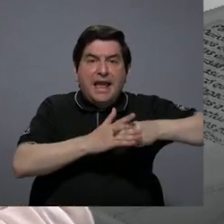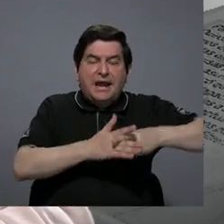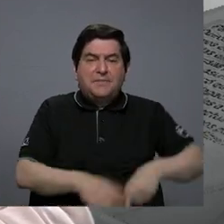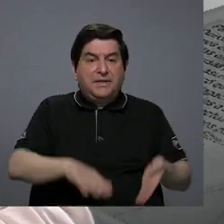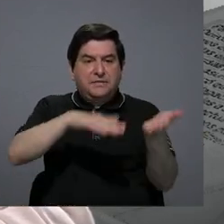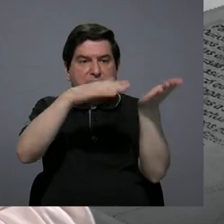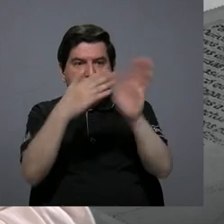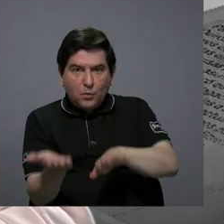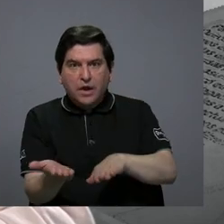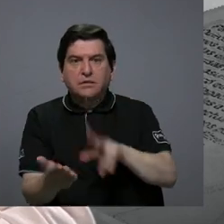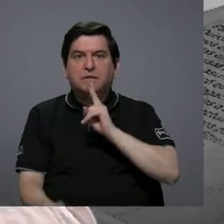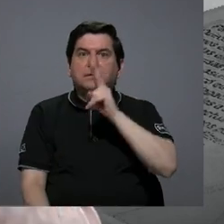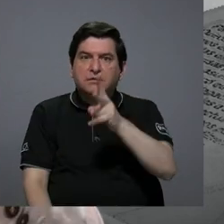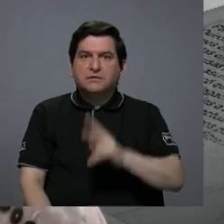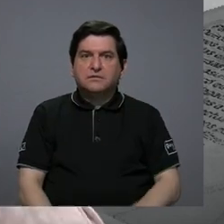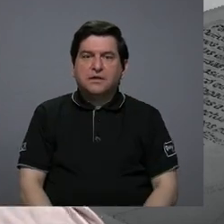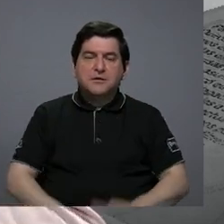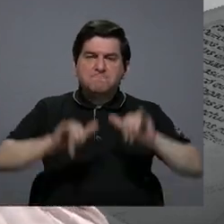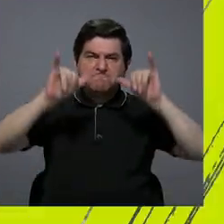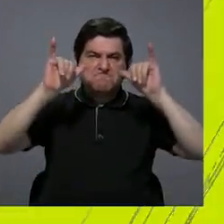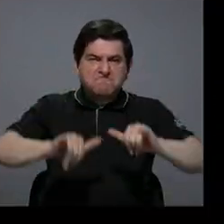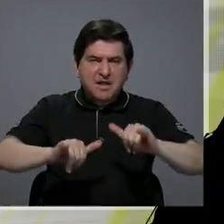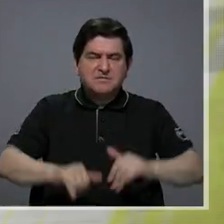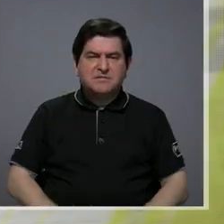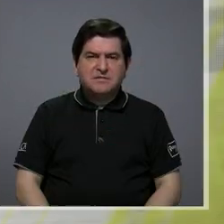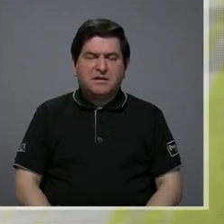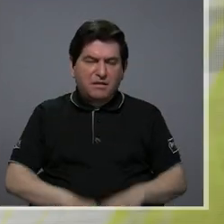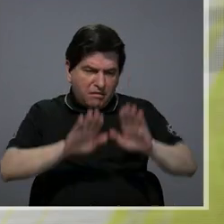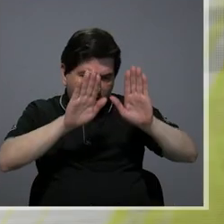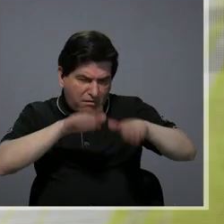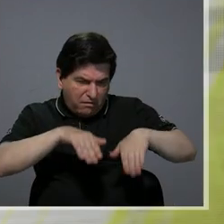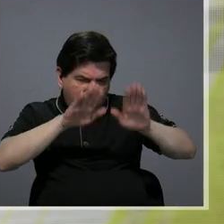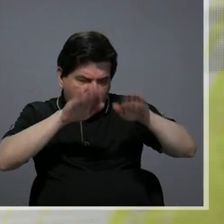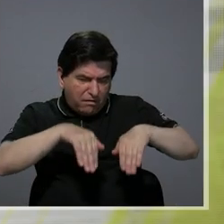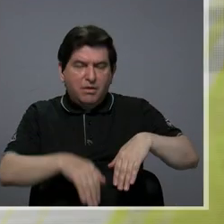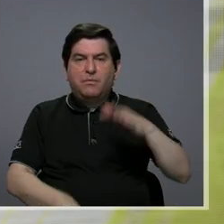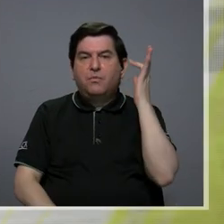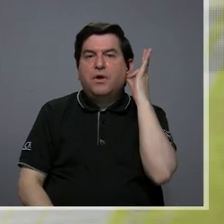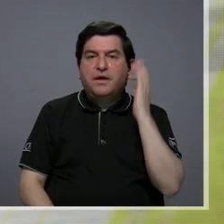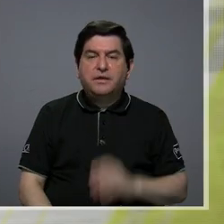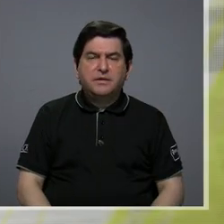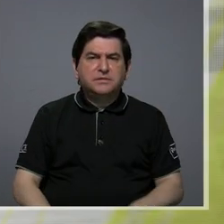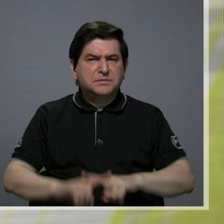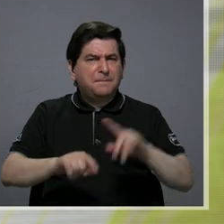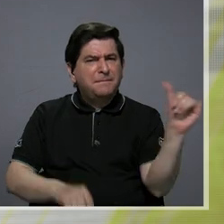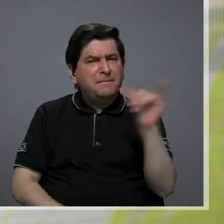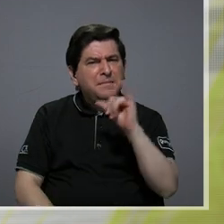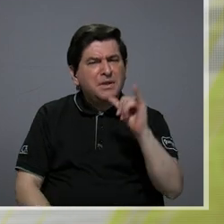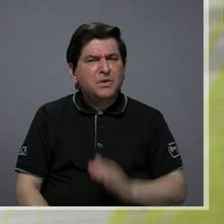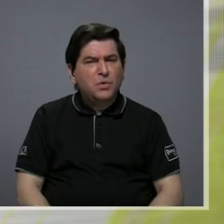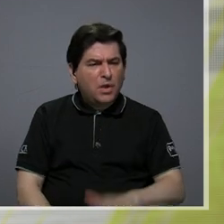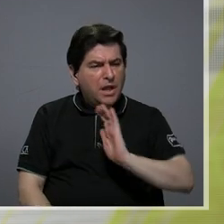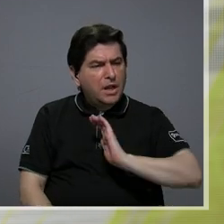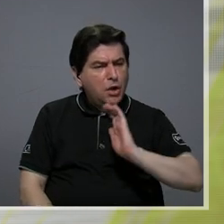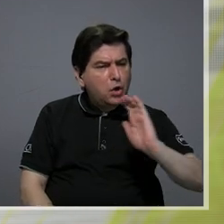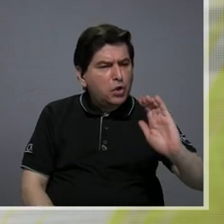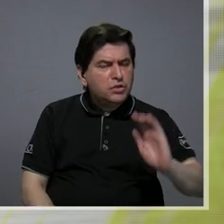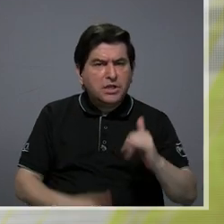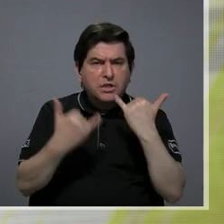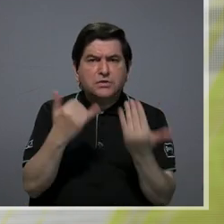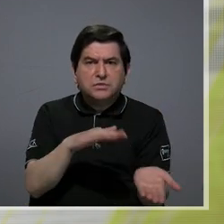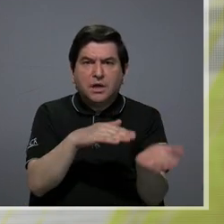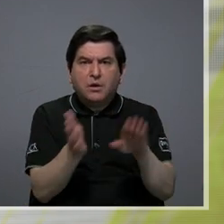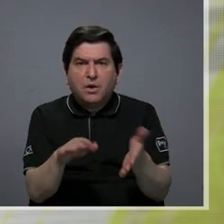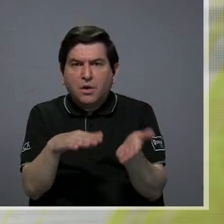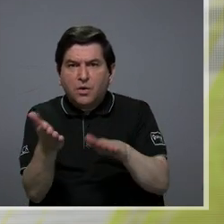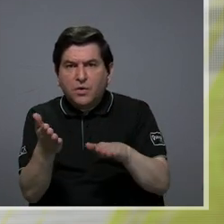mortal realmente para mantener la subordinación de las mujeres ¿no? Pero también los niños han empezado a morir